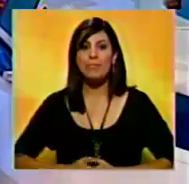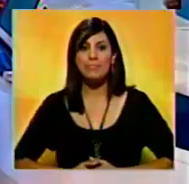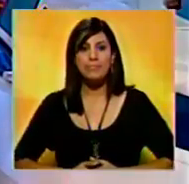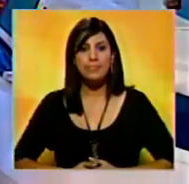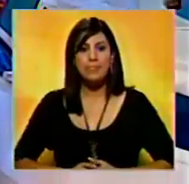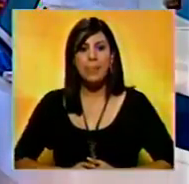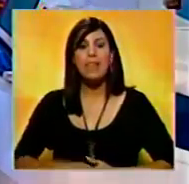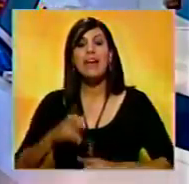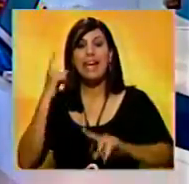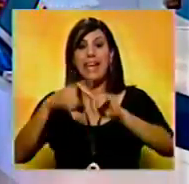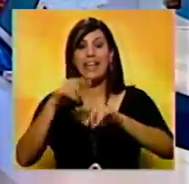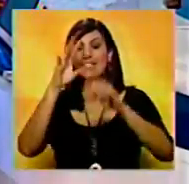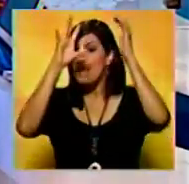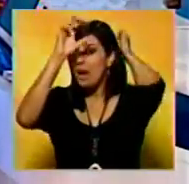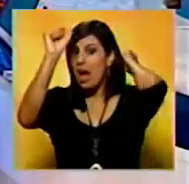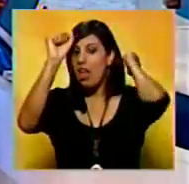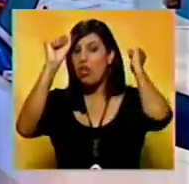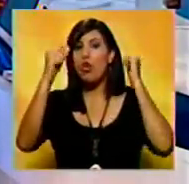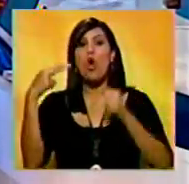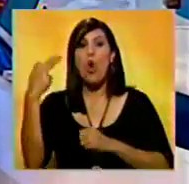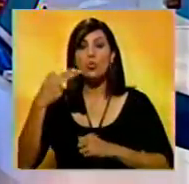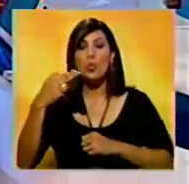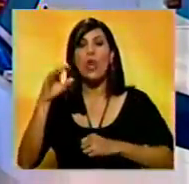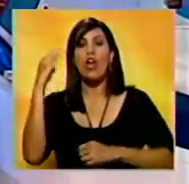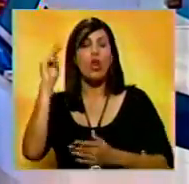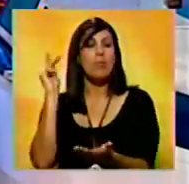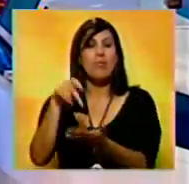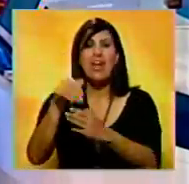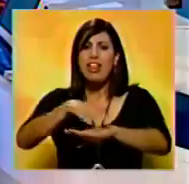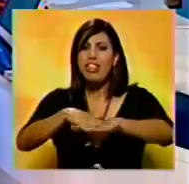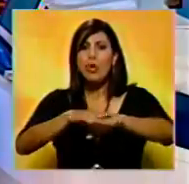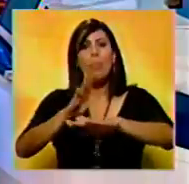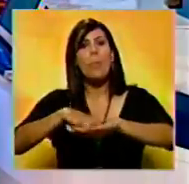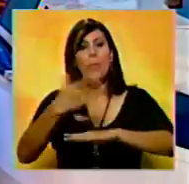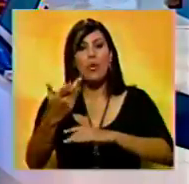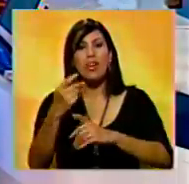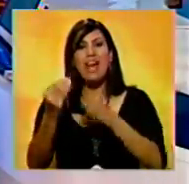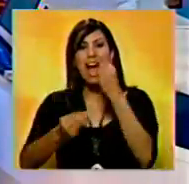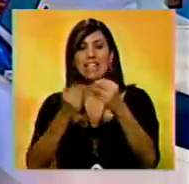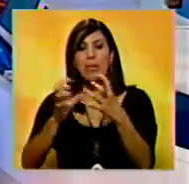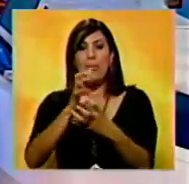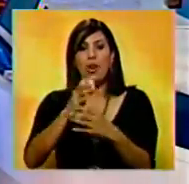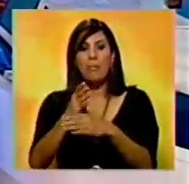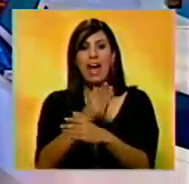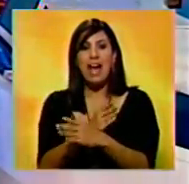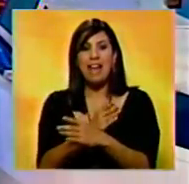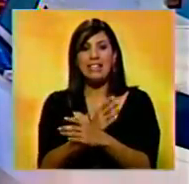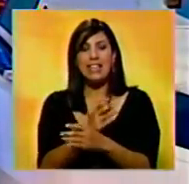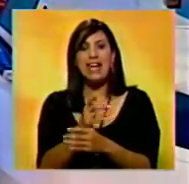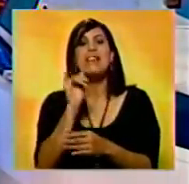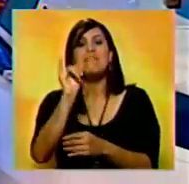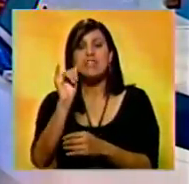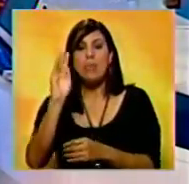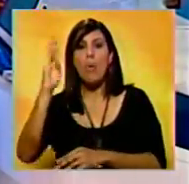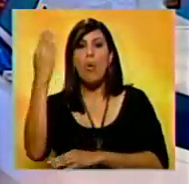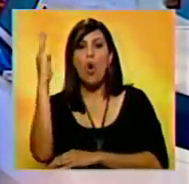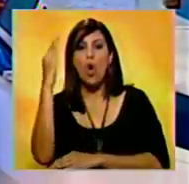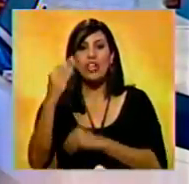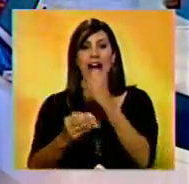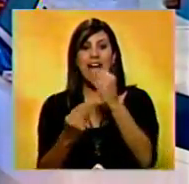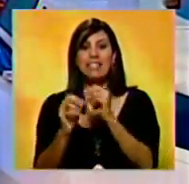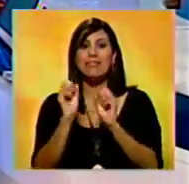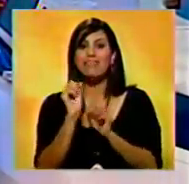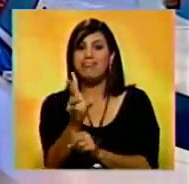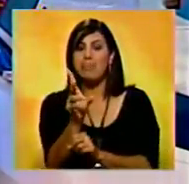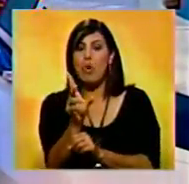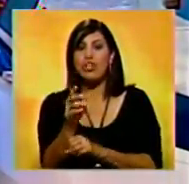El ex embajador de Honduras en Colombia, Carlos Rodríguez, se disculpó por los hechos irregulares ocurridos en la sede diplomática en Bogotá que llevaron a